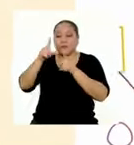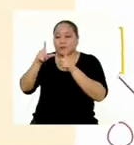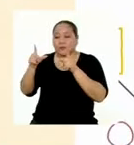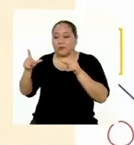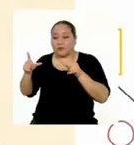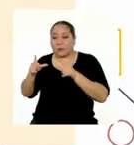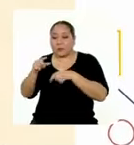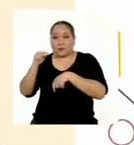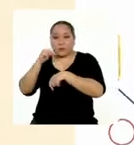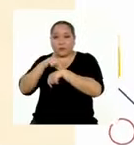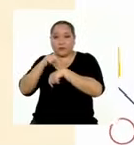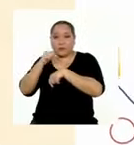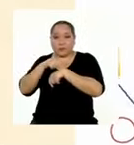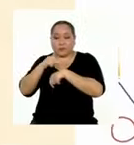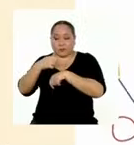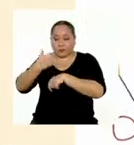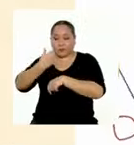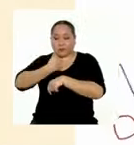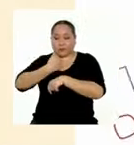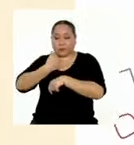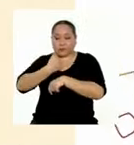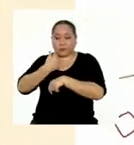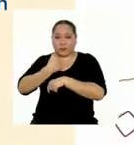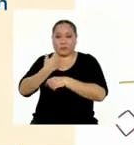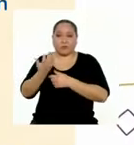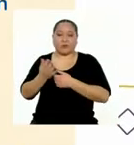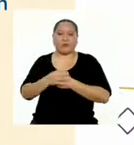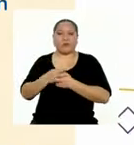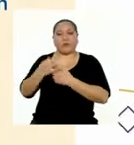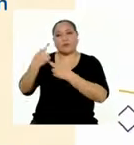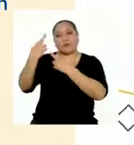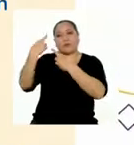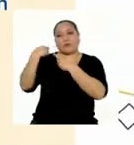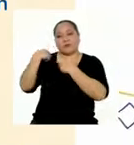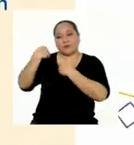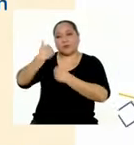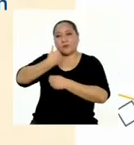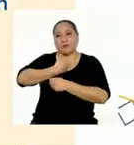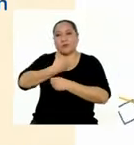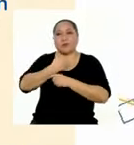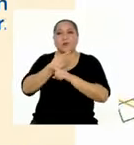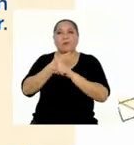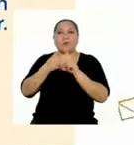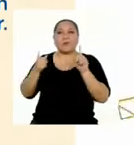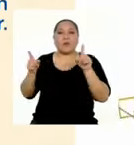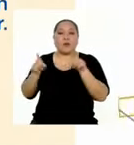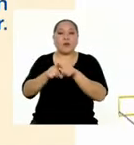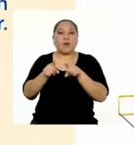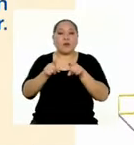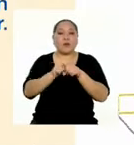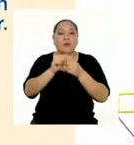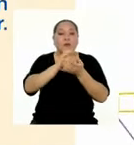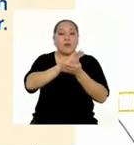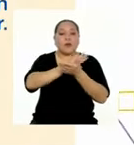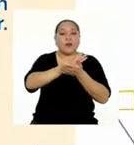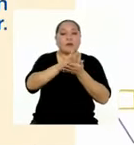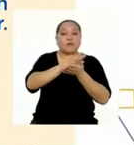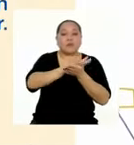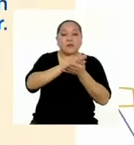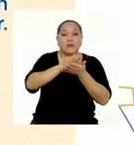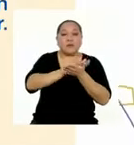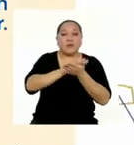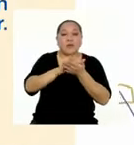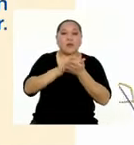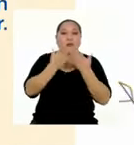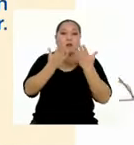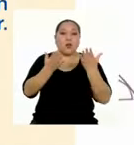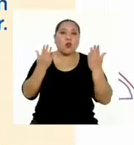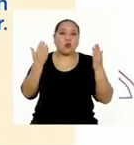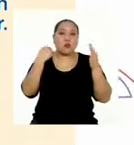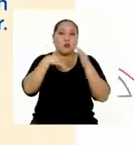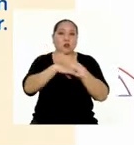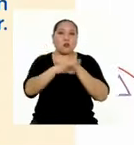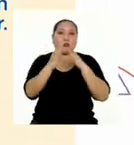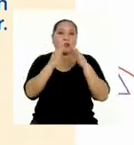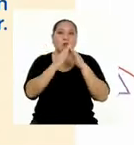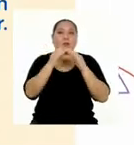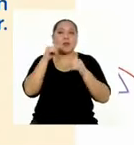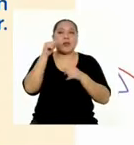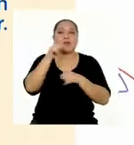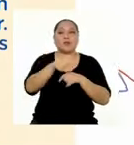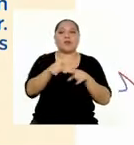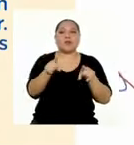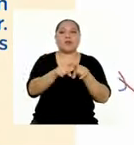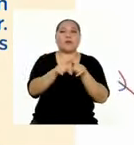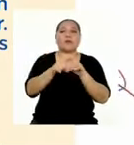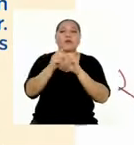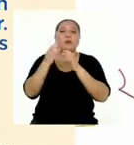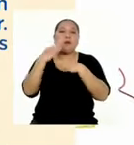actividades y compromisos personales. Pero también para atender las actividades del hogar. Además, es una